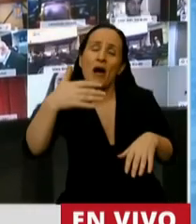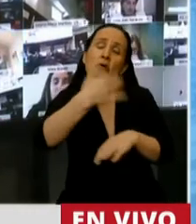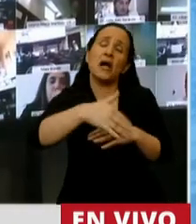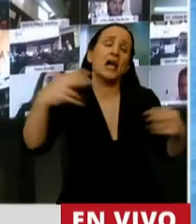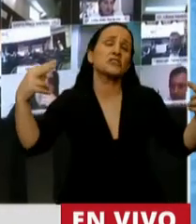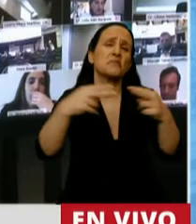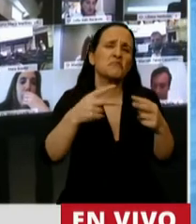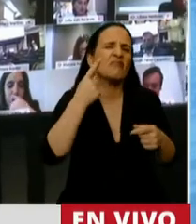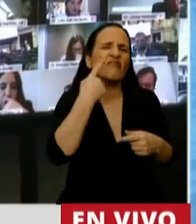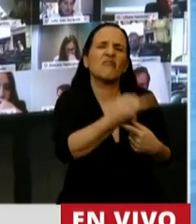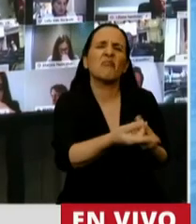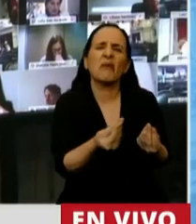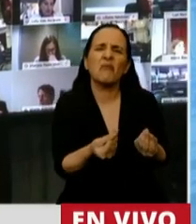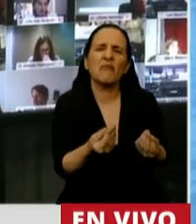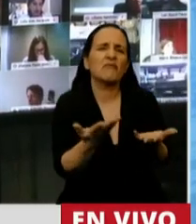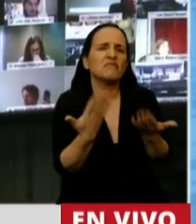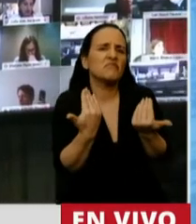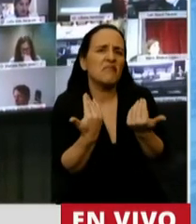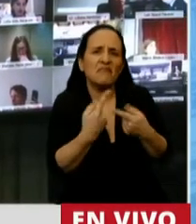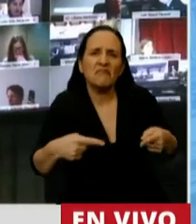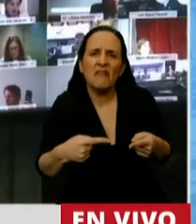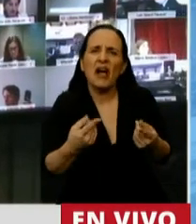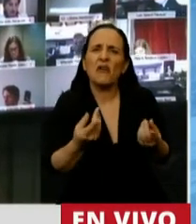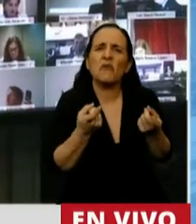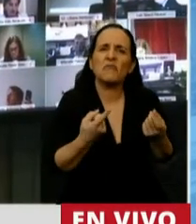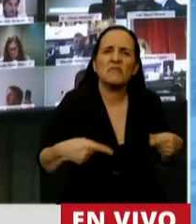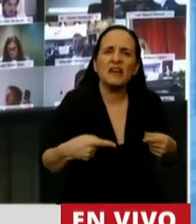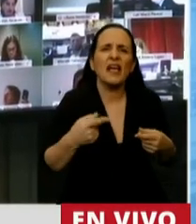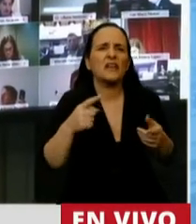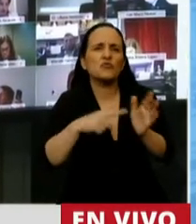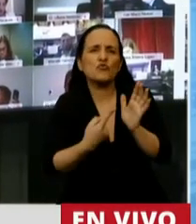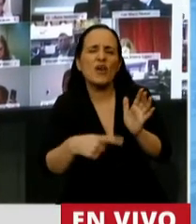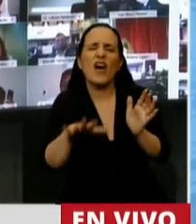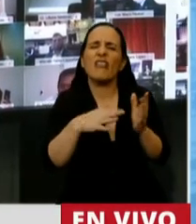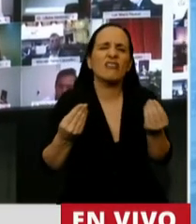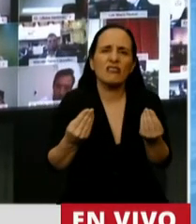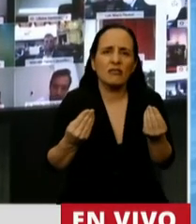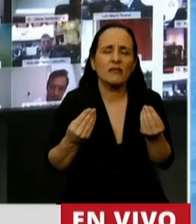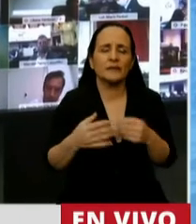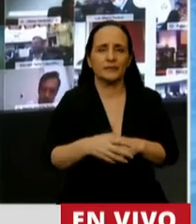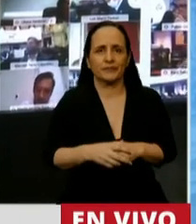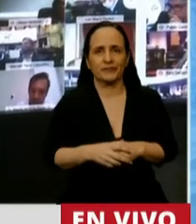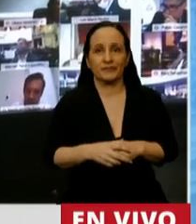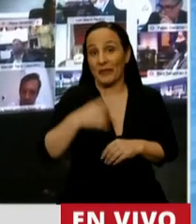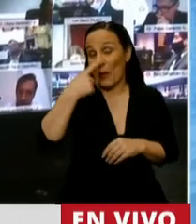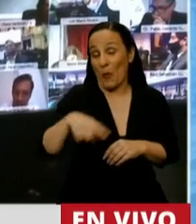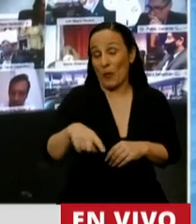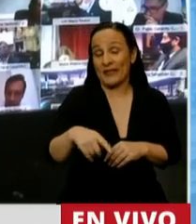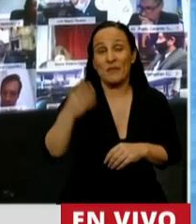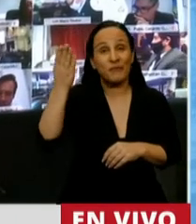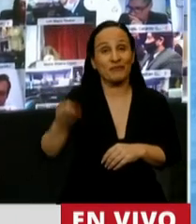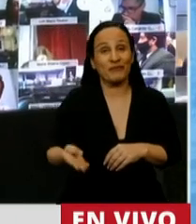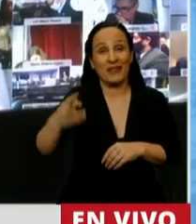calle pidiéndole alguna cuestión de la ciudad. Y por último, Peche fue